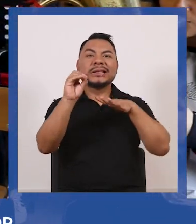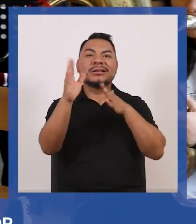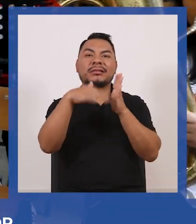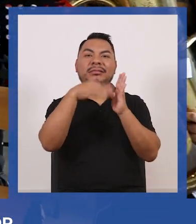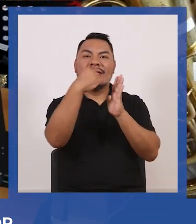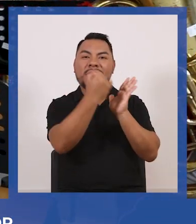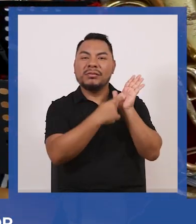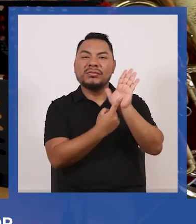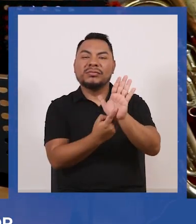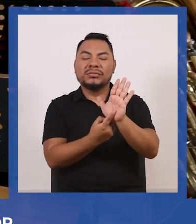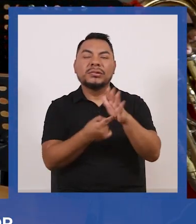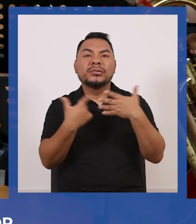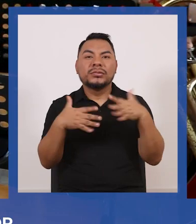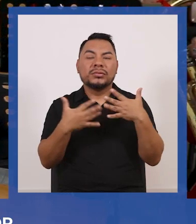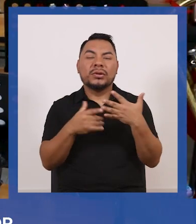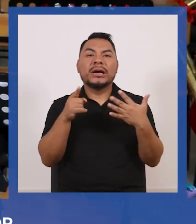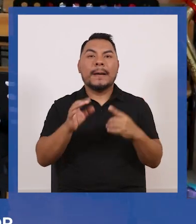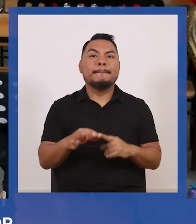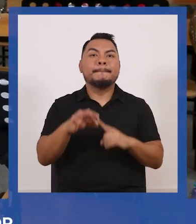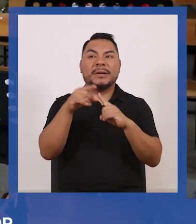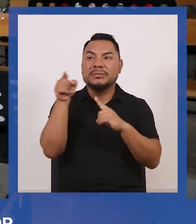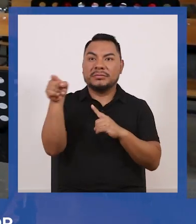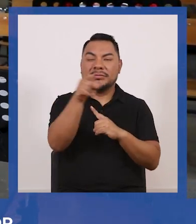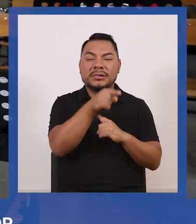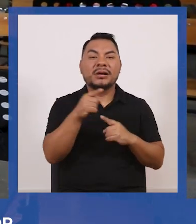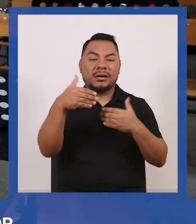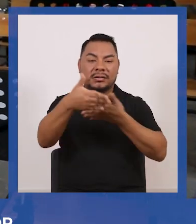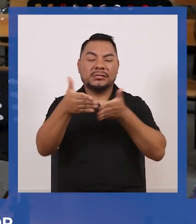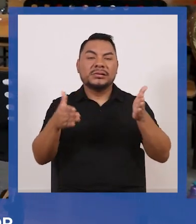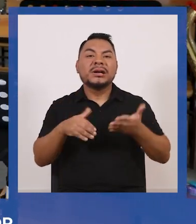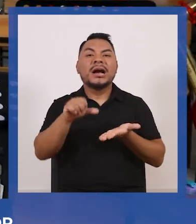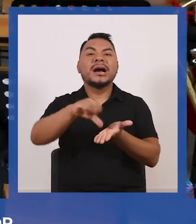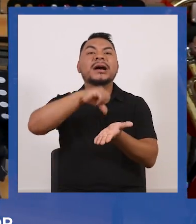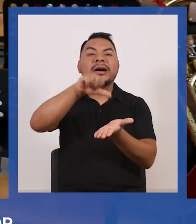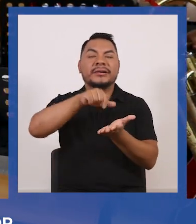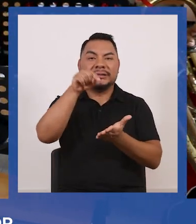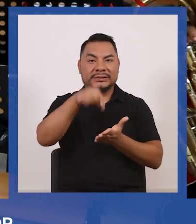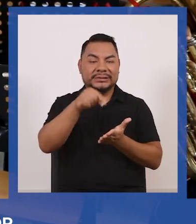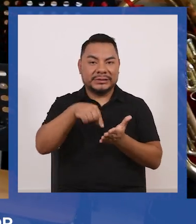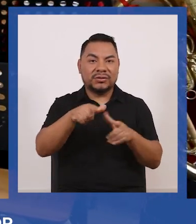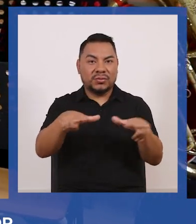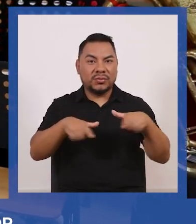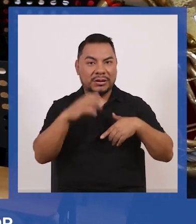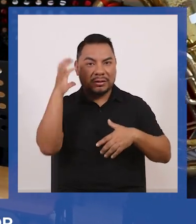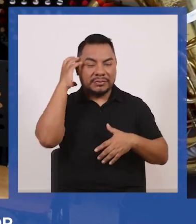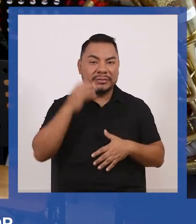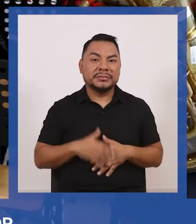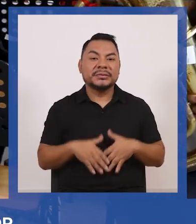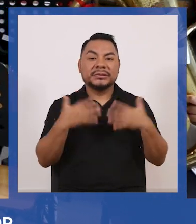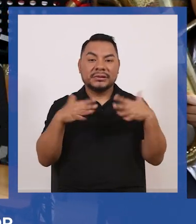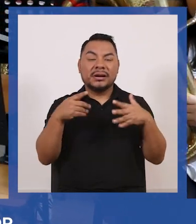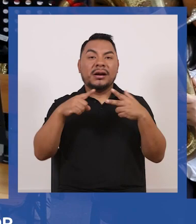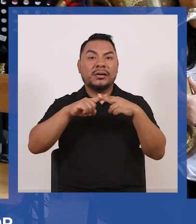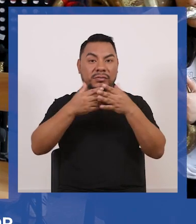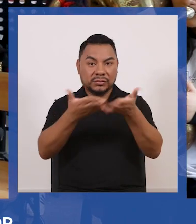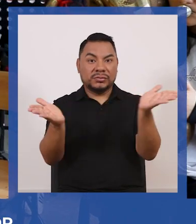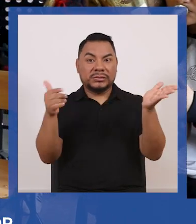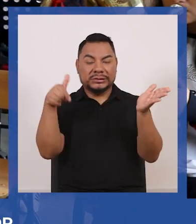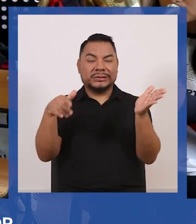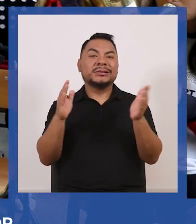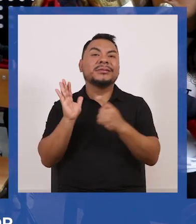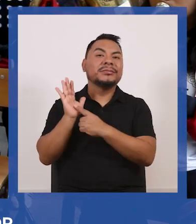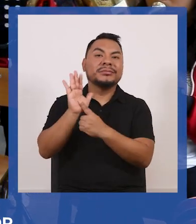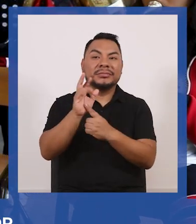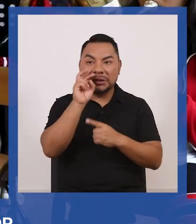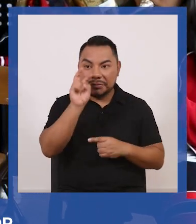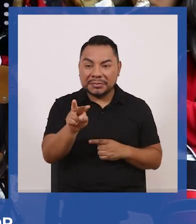muchas de ellas inéditas todo ello en el Palacio de las Artes de este distrito hemos estado en la inauguración de este evento